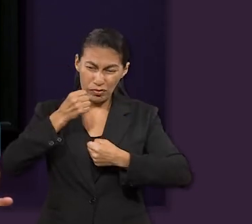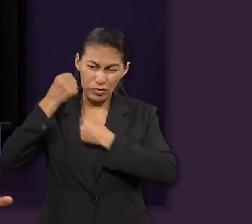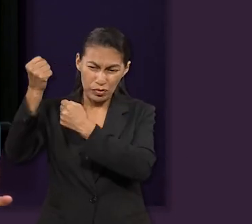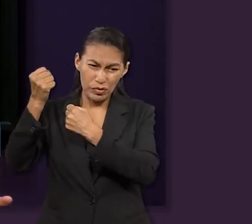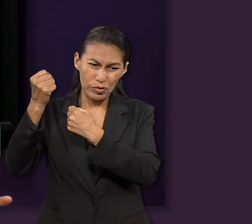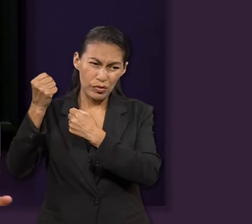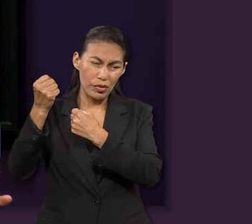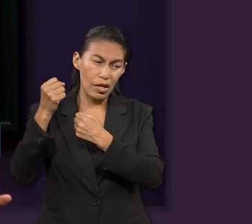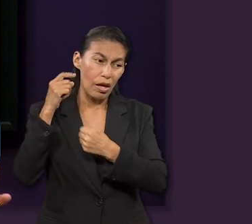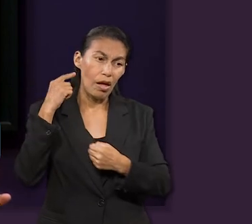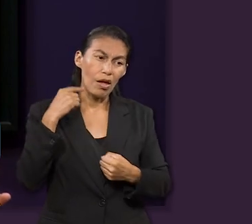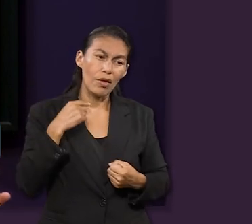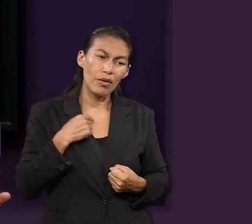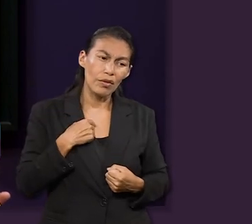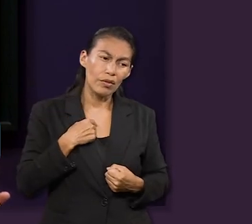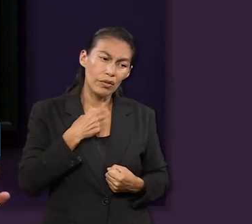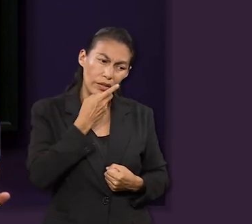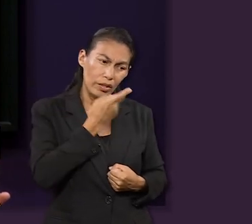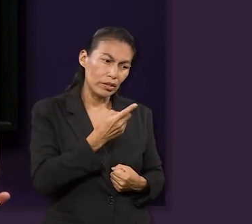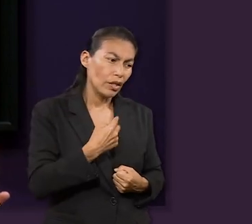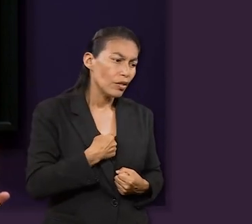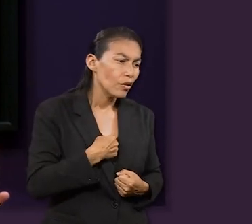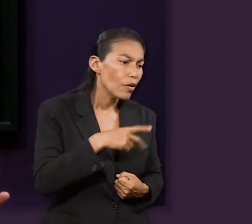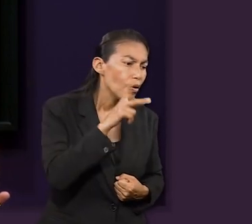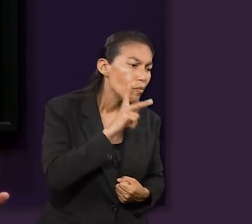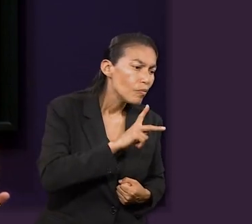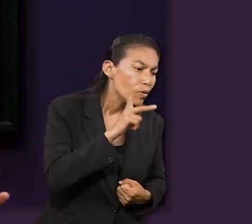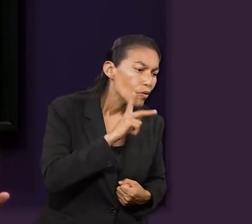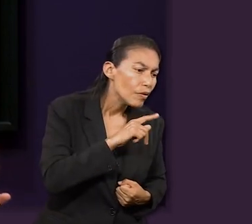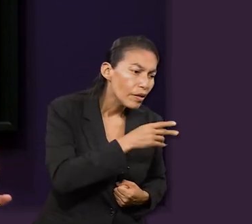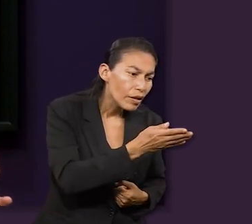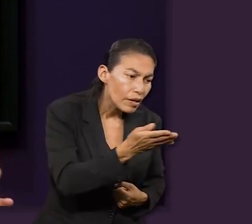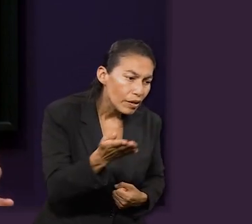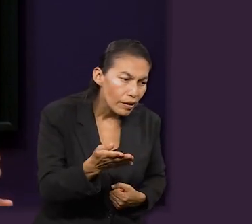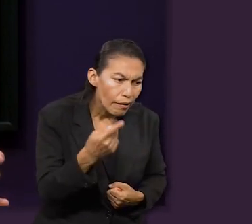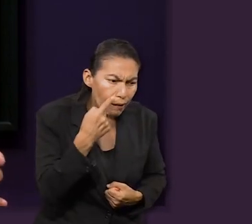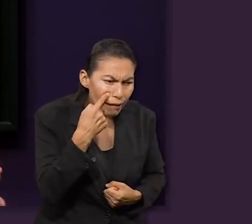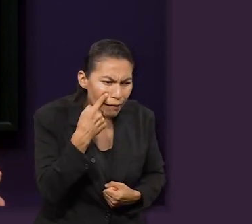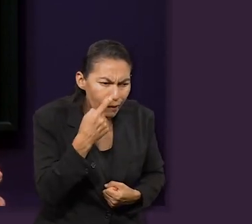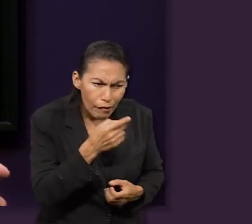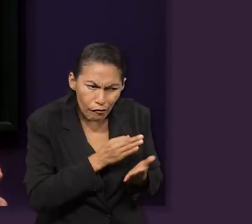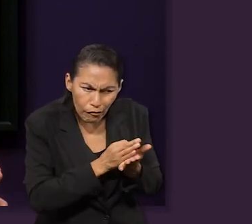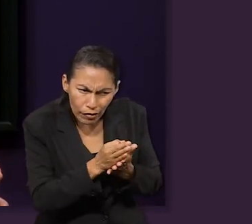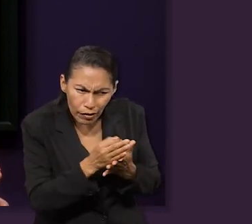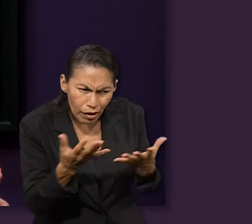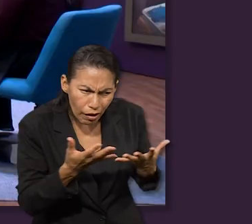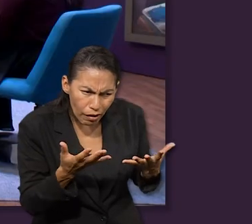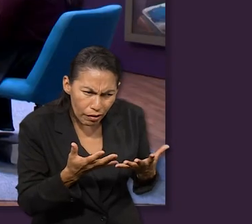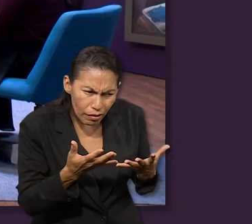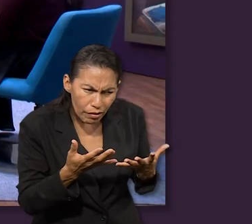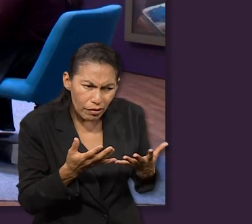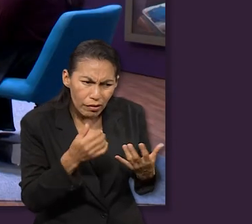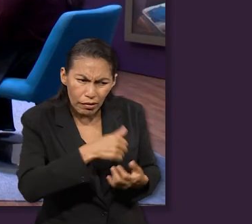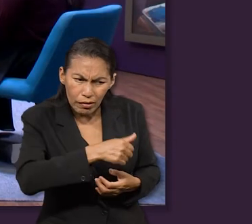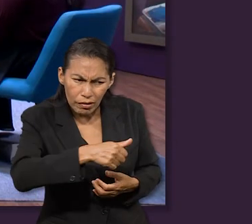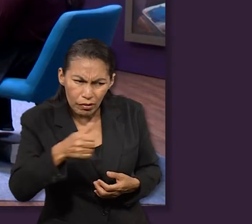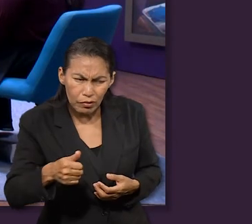probaré. Porque, ¿qué más ha de hacer? ¿Qué más he de hacer por la hija de mi pueblo? Pues esta es una fase,